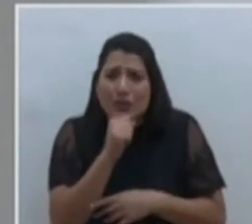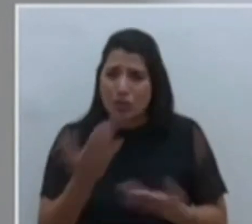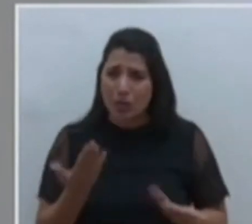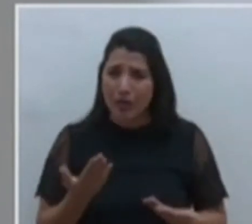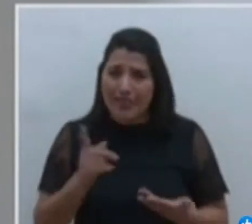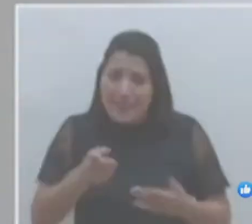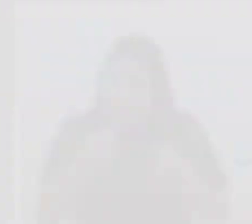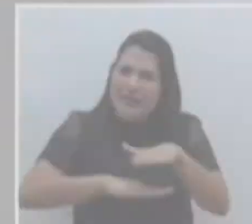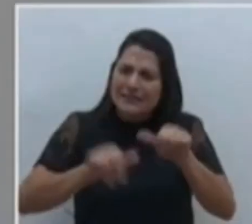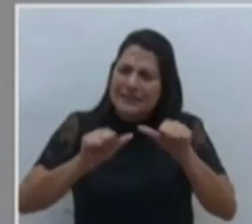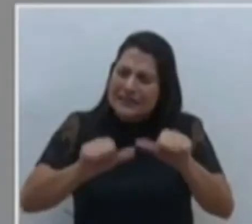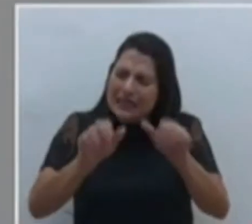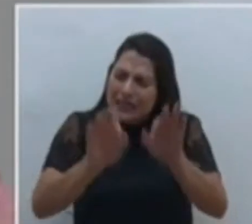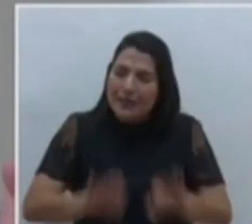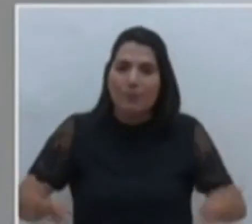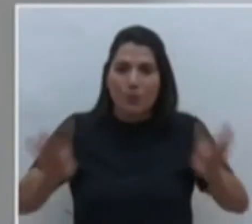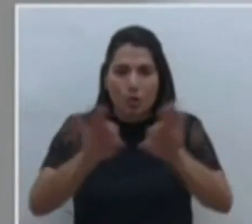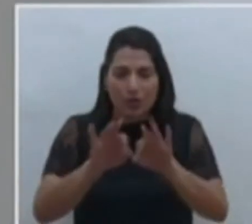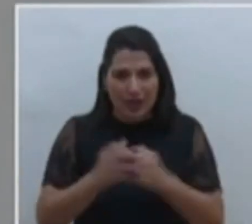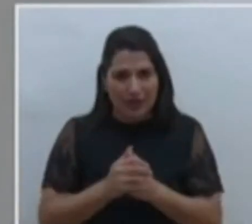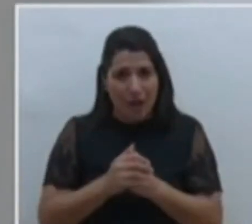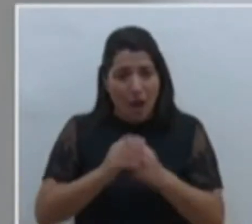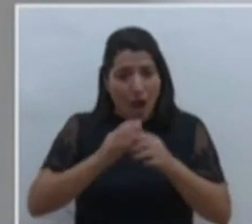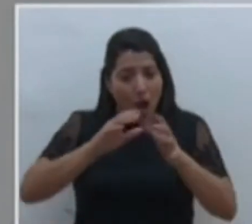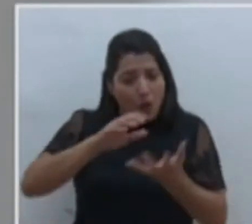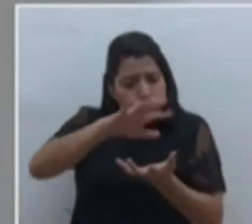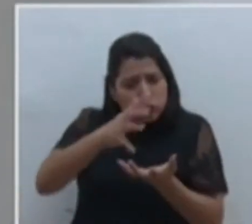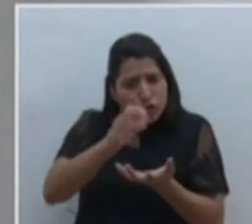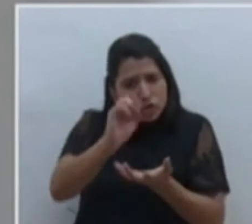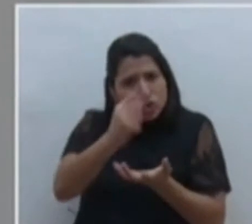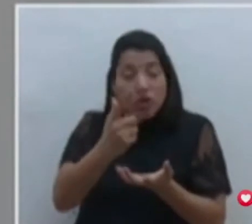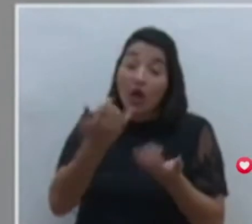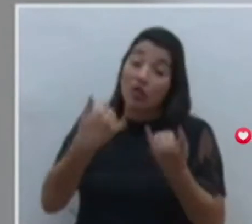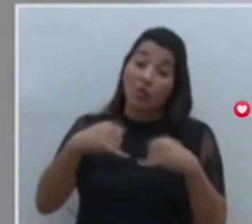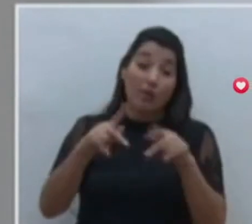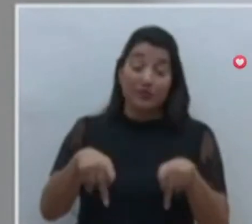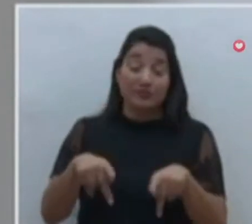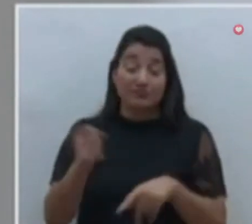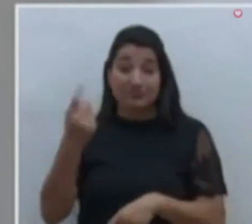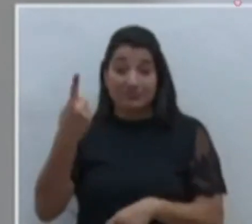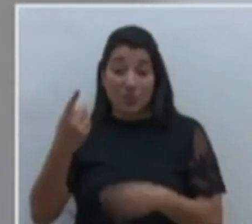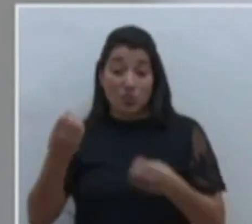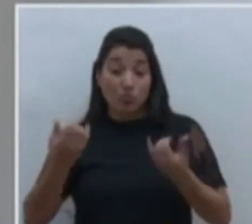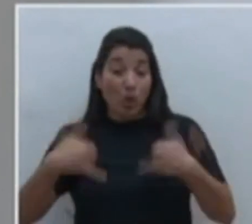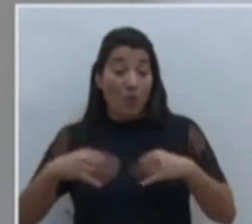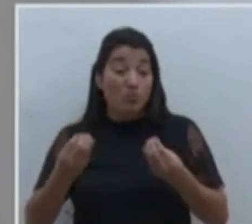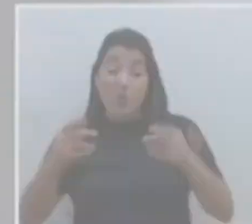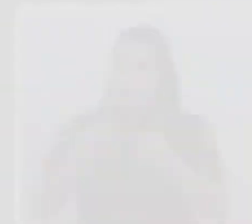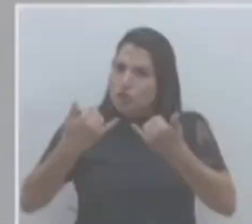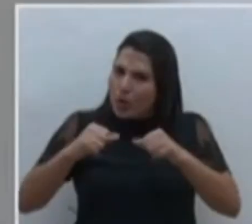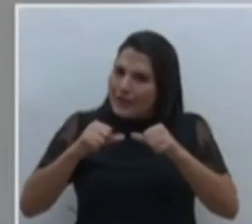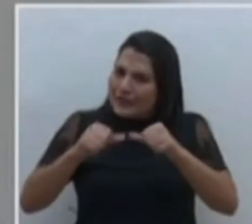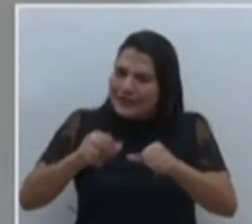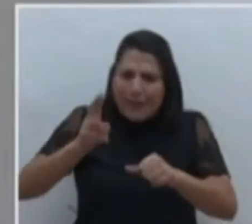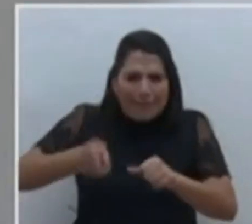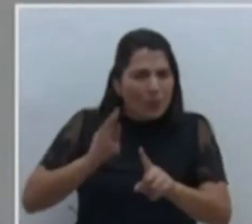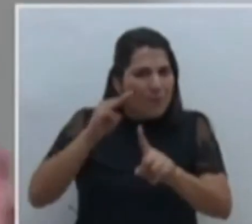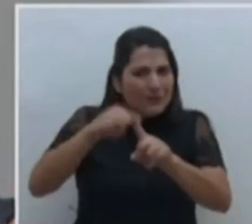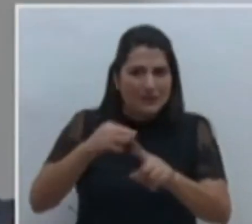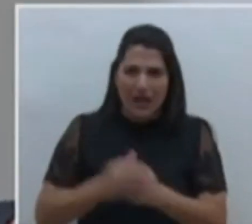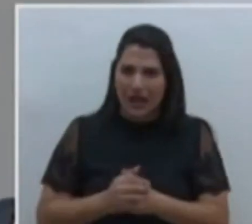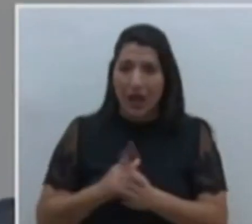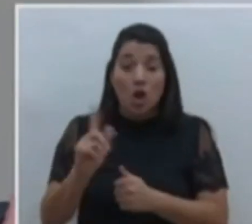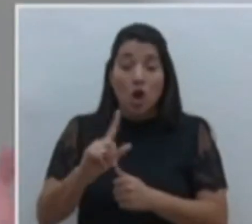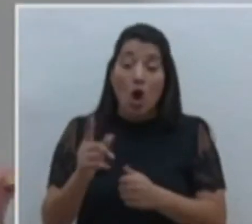de evitar ir a lugares públicos. El hecho de las burbujas sociales, todavía hay gente que no lo comprende. Y hemos encontrado gente que hace fiestas. El hecho de no